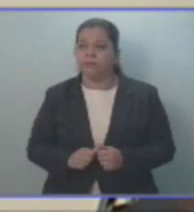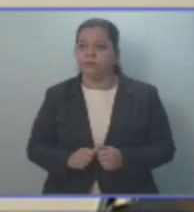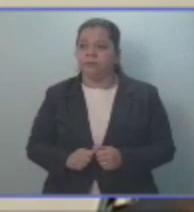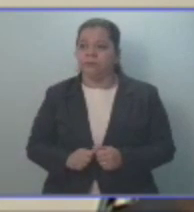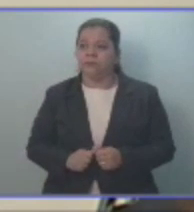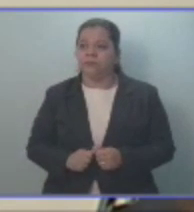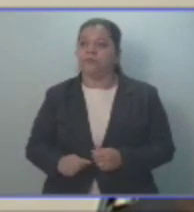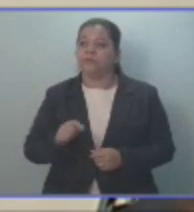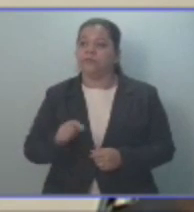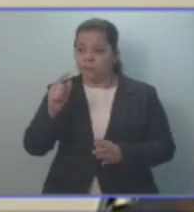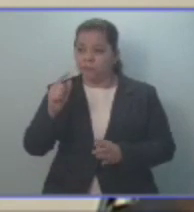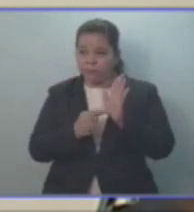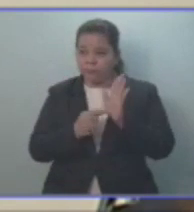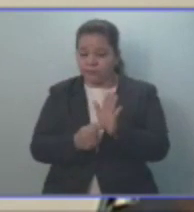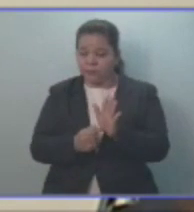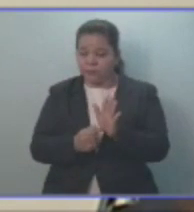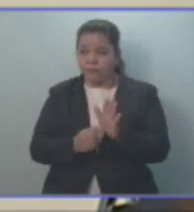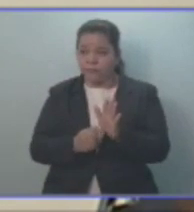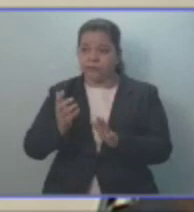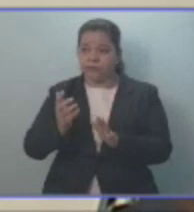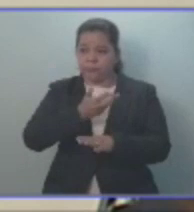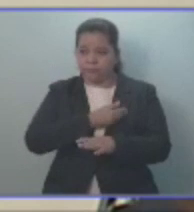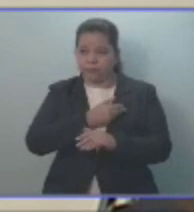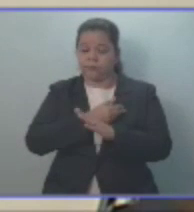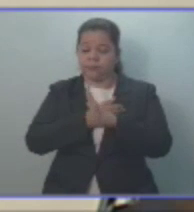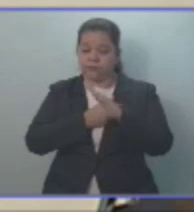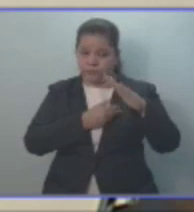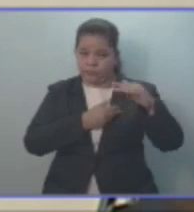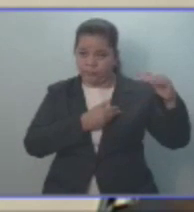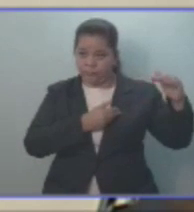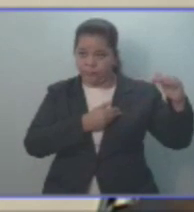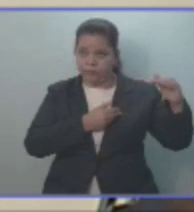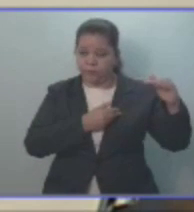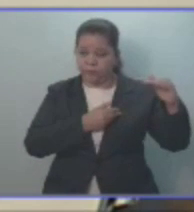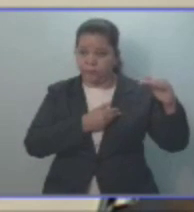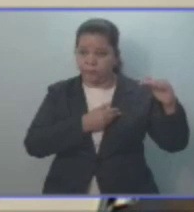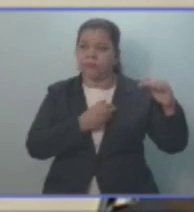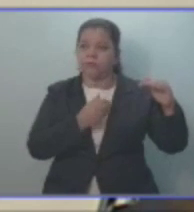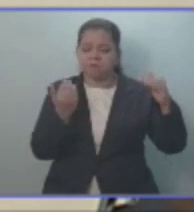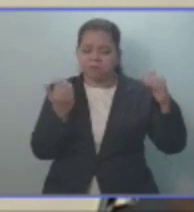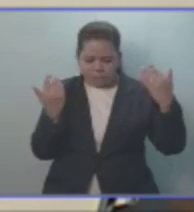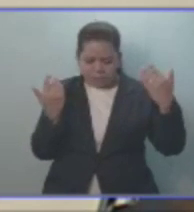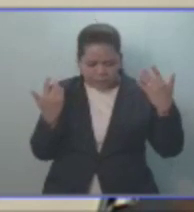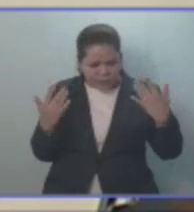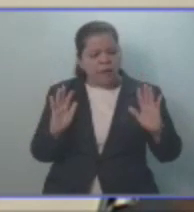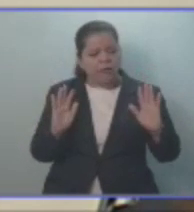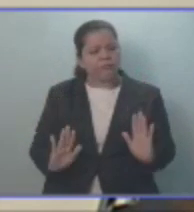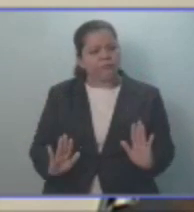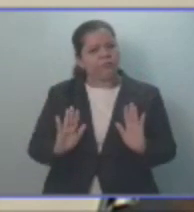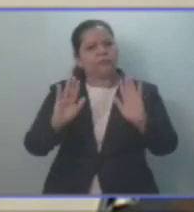Es una muestra de que en nuestro país ocurren milagros también.